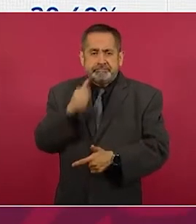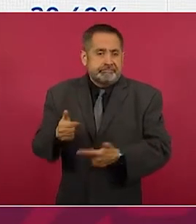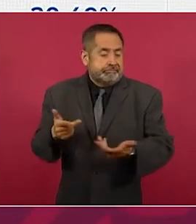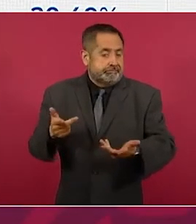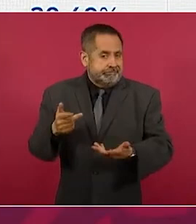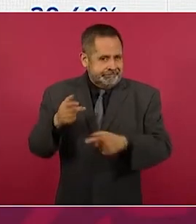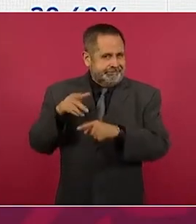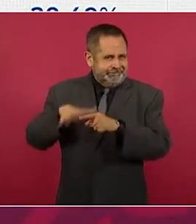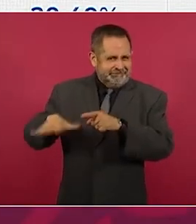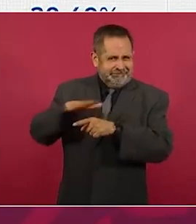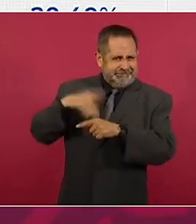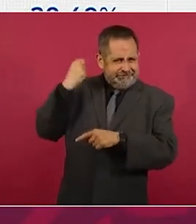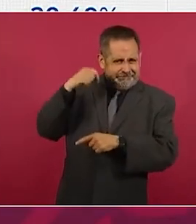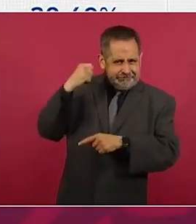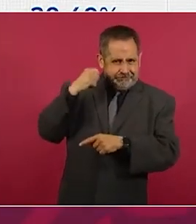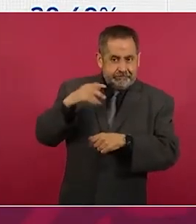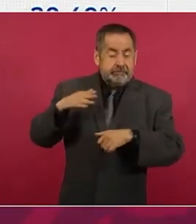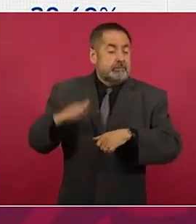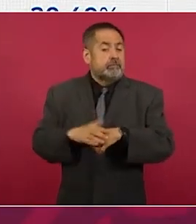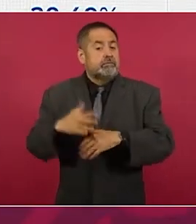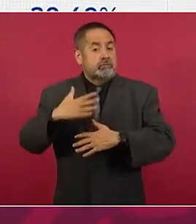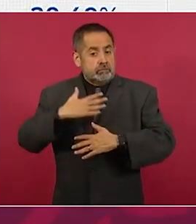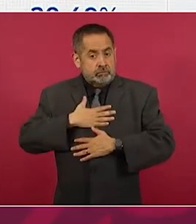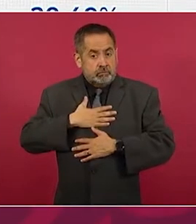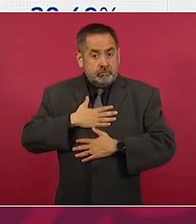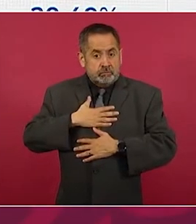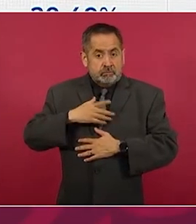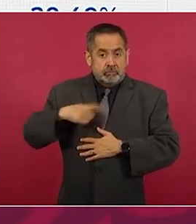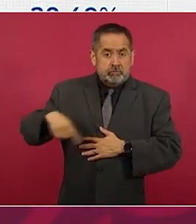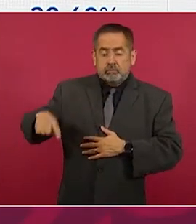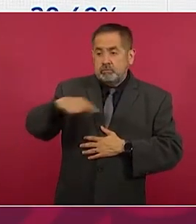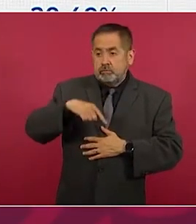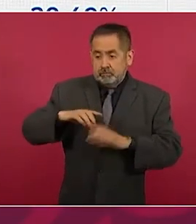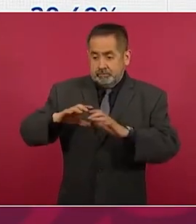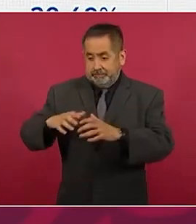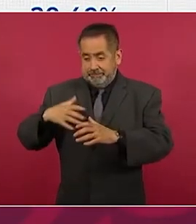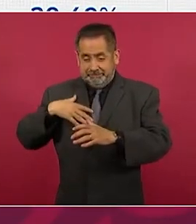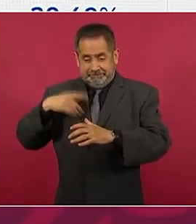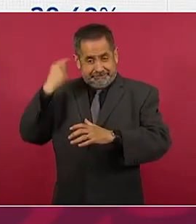porque en mi tierra, en mi agua no somos conservadores.